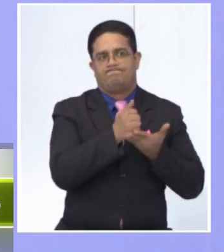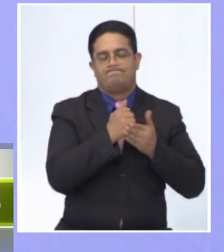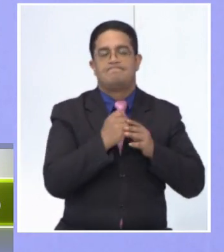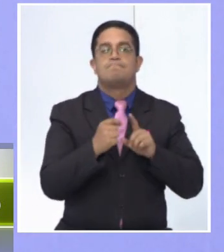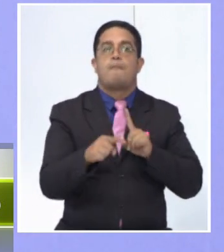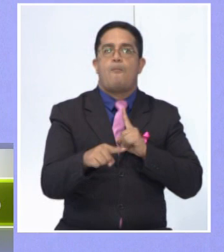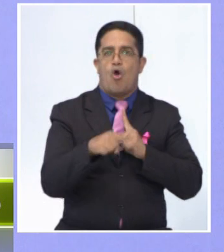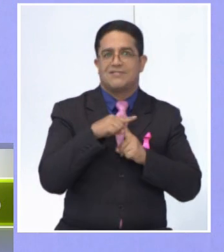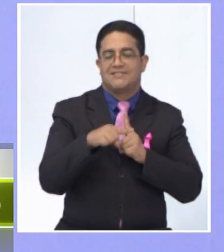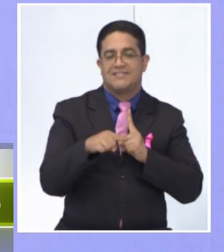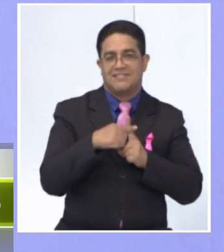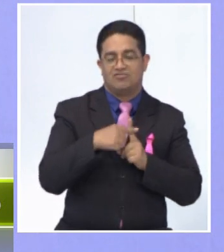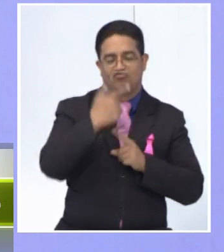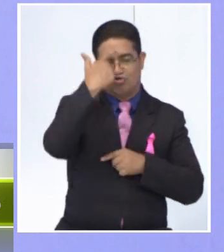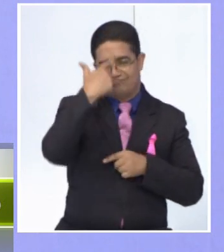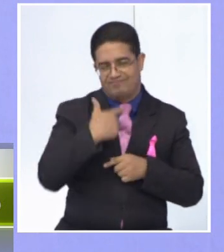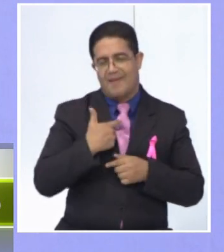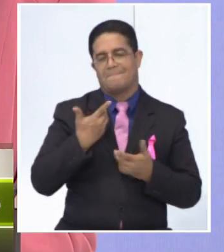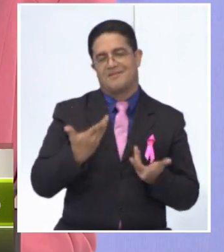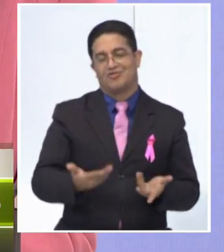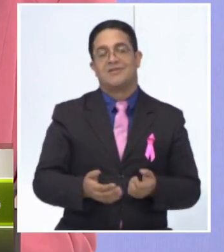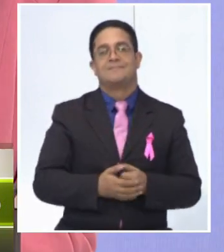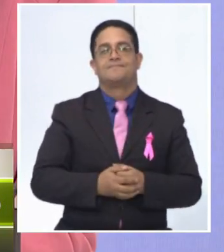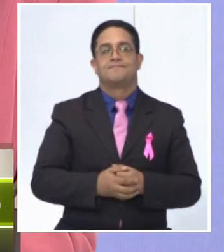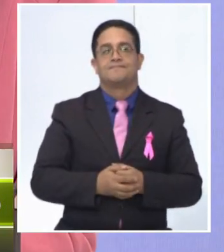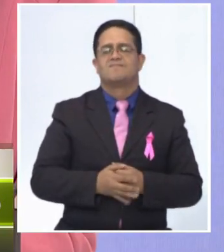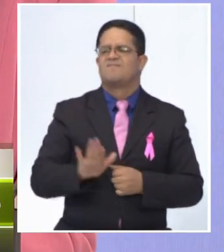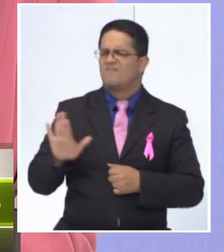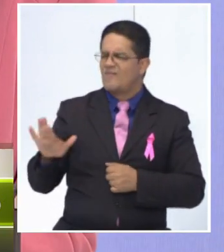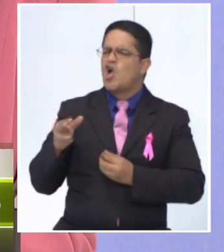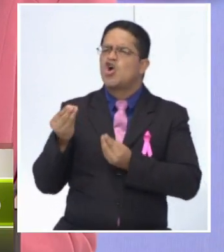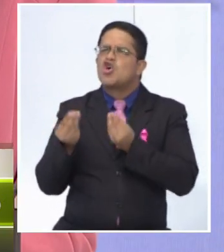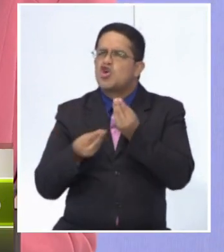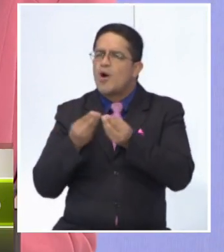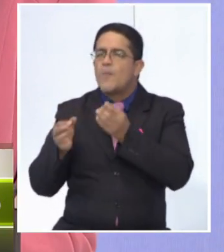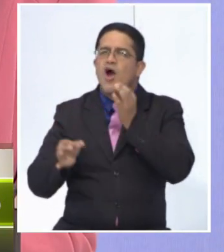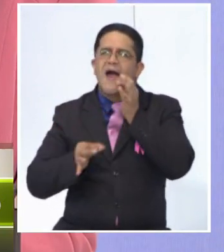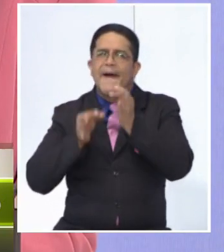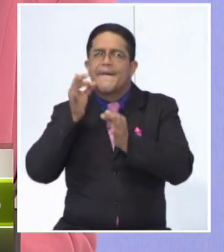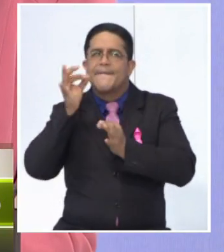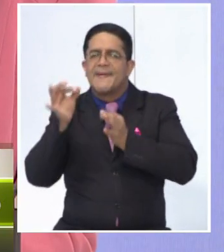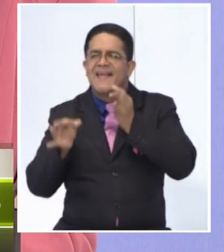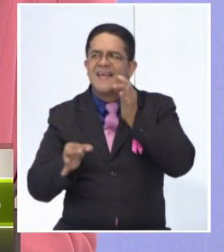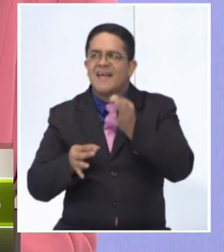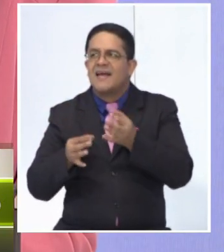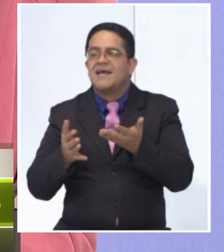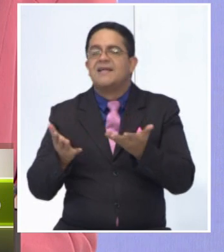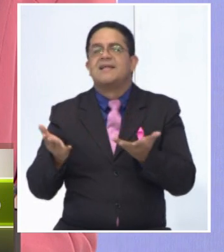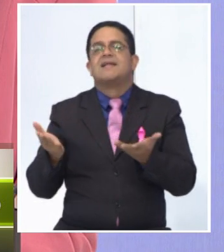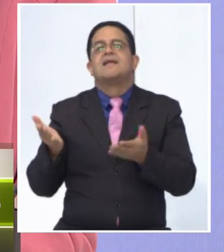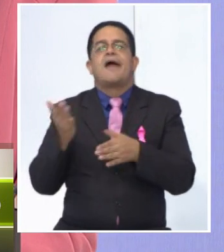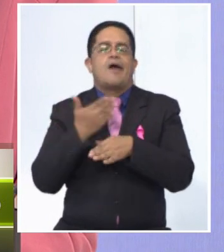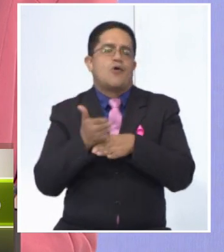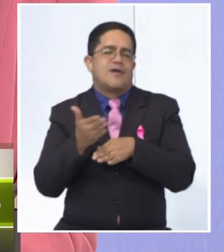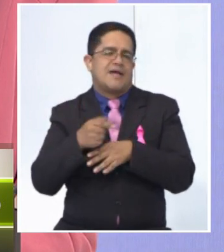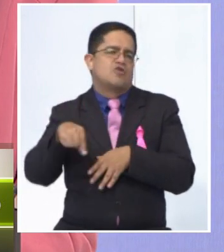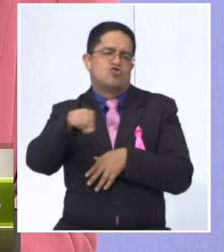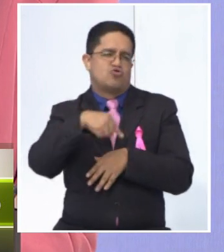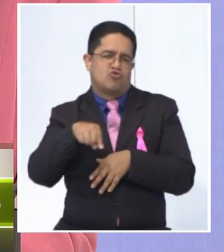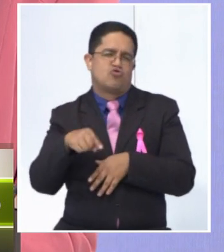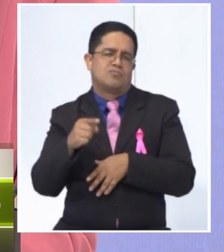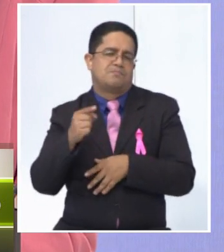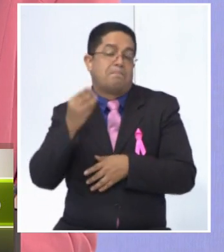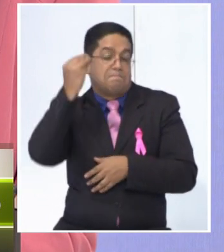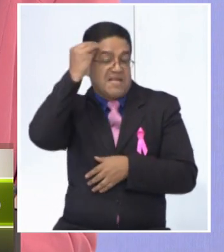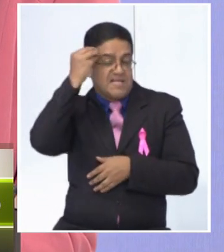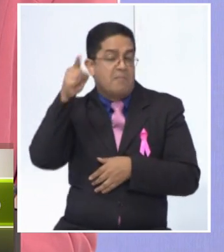un mayor bienestar para la persona. ¿Cómo explicarle también, porque aunque nosotros lo tomamos como algo sobreentendido, que la